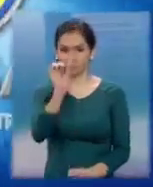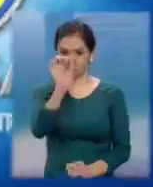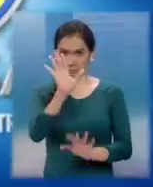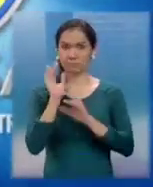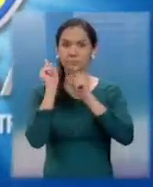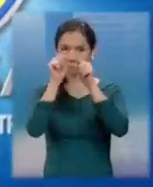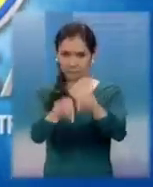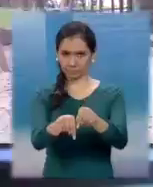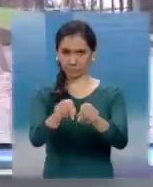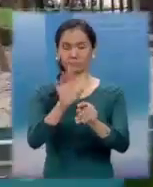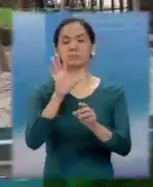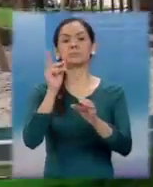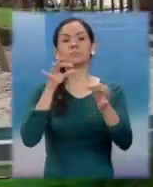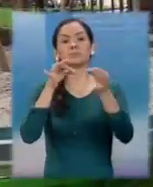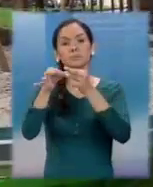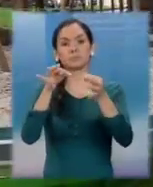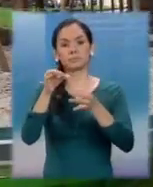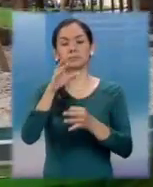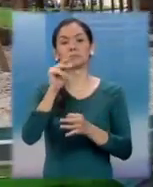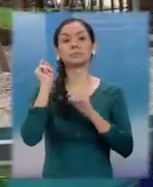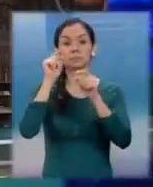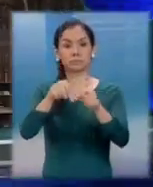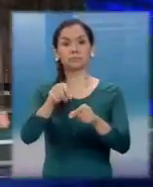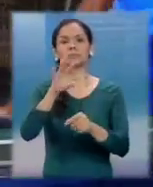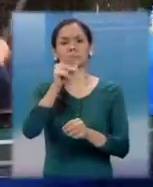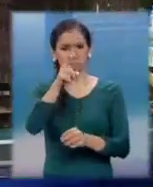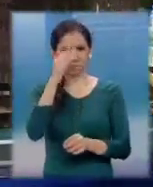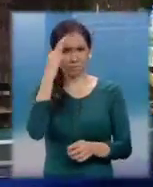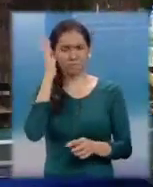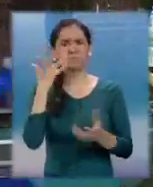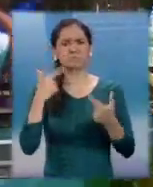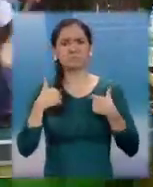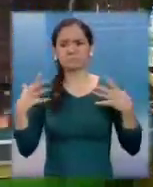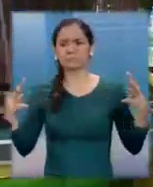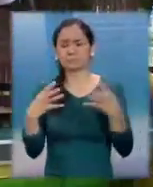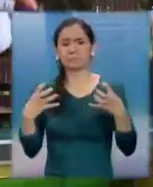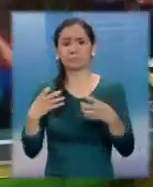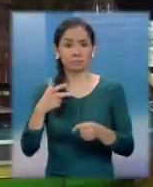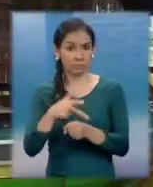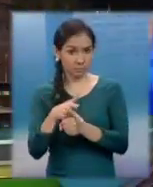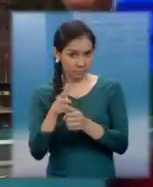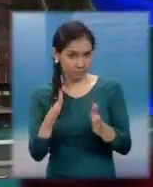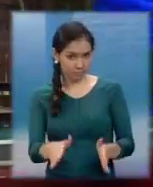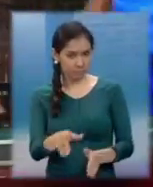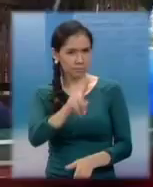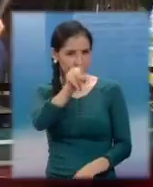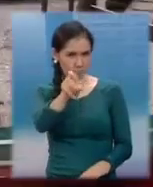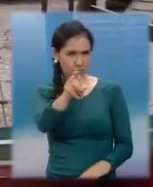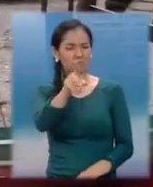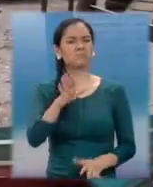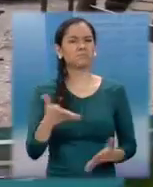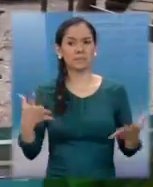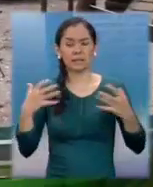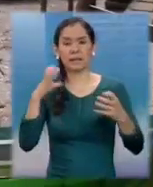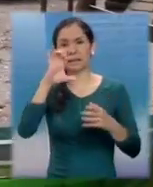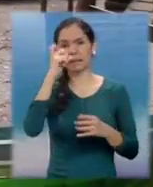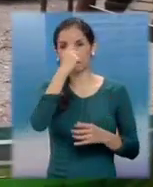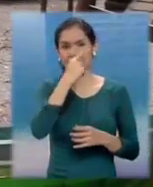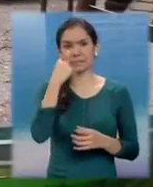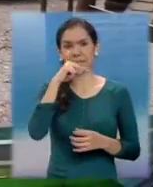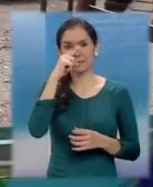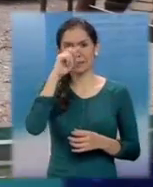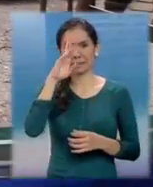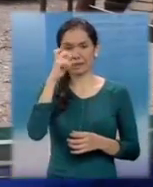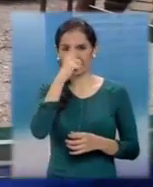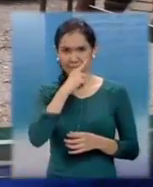Un rápido encuentro con los anunciantes. Al regreso, ¿sabe usted qué es lo que más estresa a los guatemaltecos? Al volver, se lo diremos.